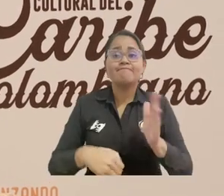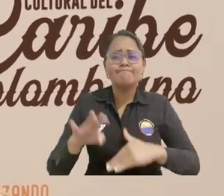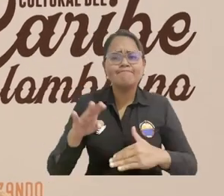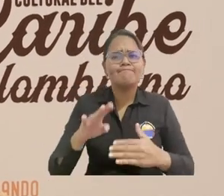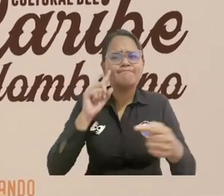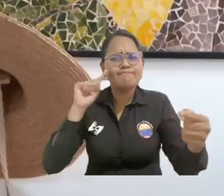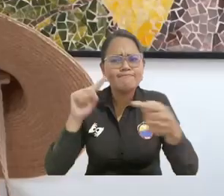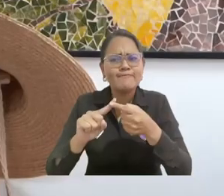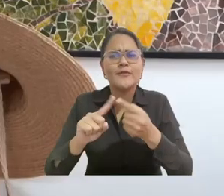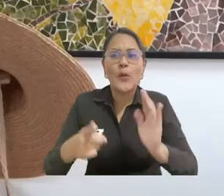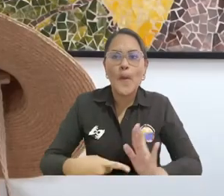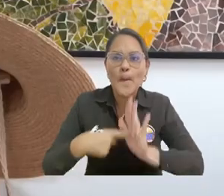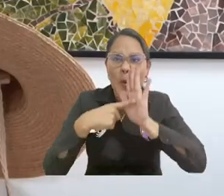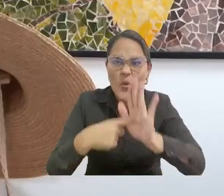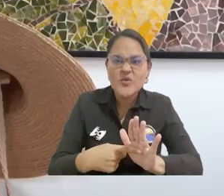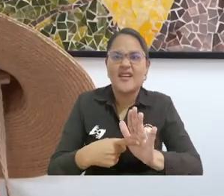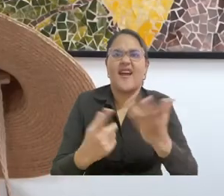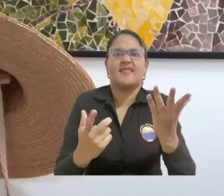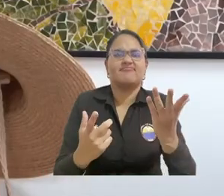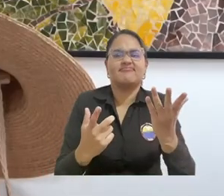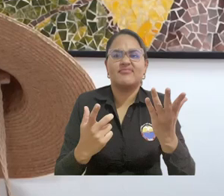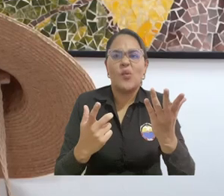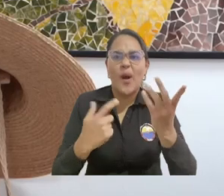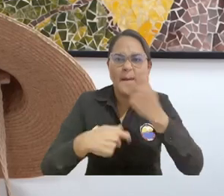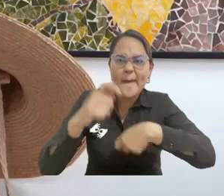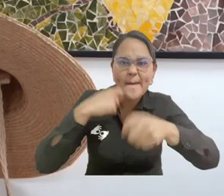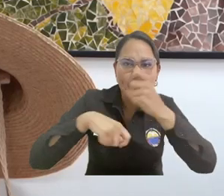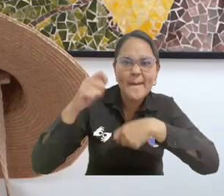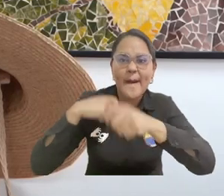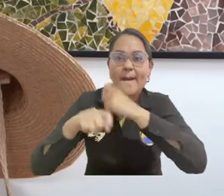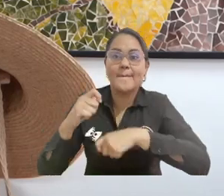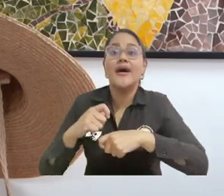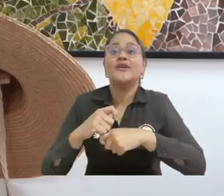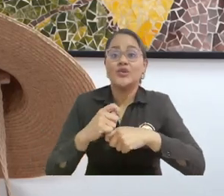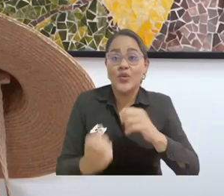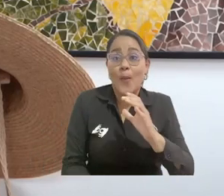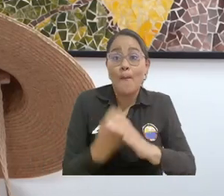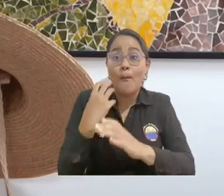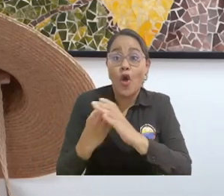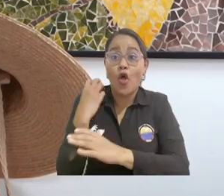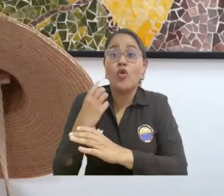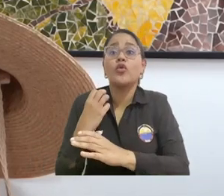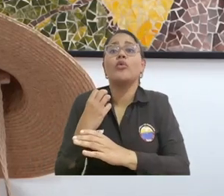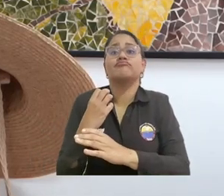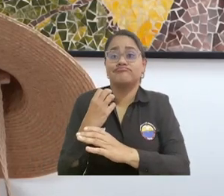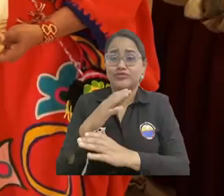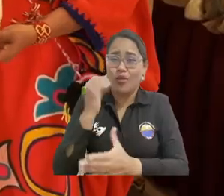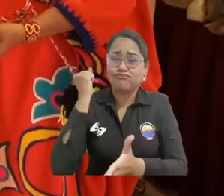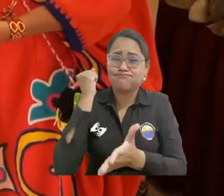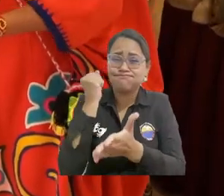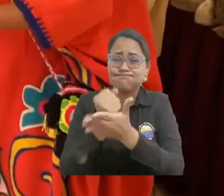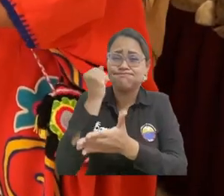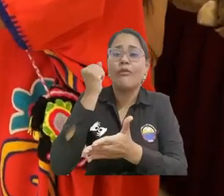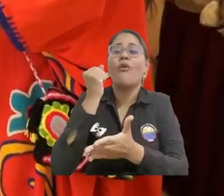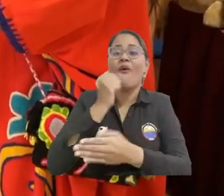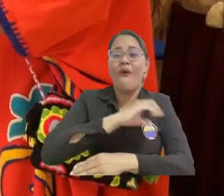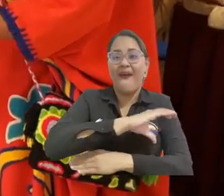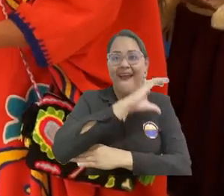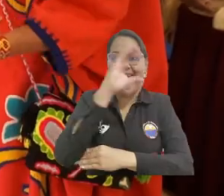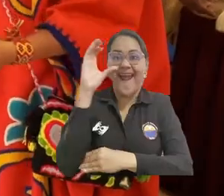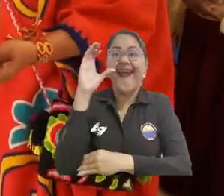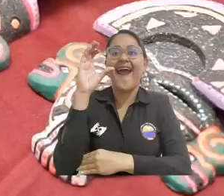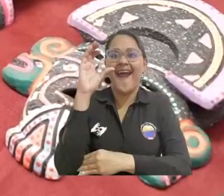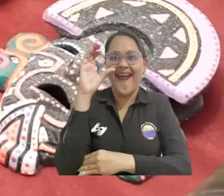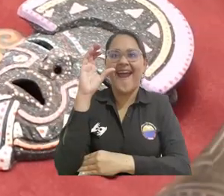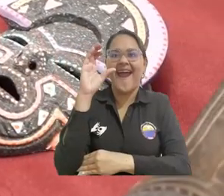Mostrar, exponer, distribuir, comercializar todos sus productos que son también el sello Caribe Ante